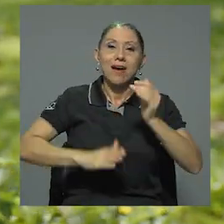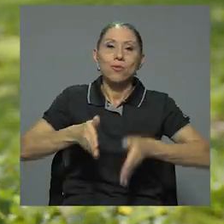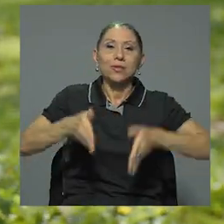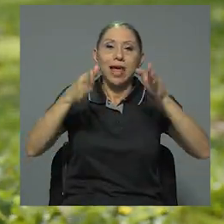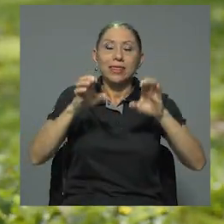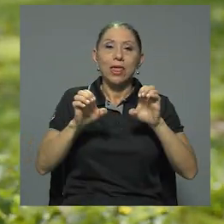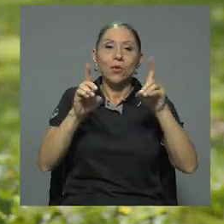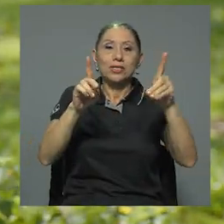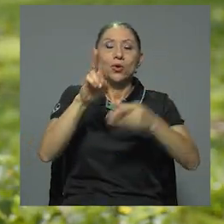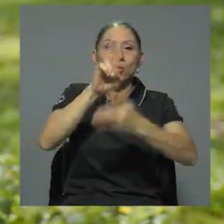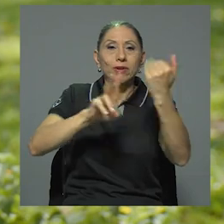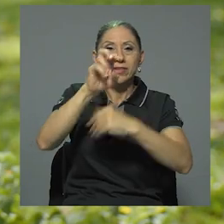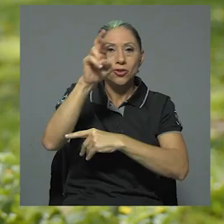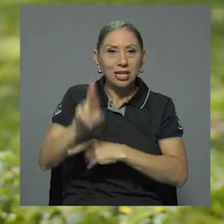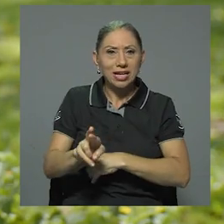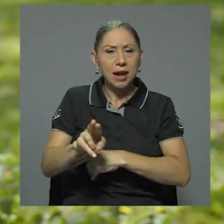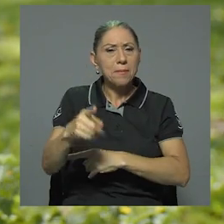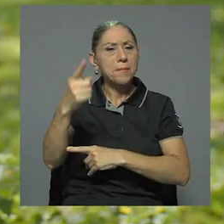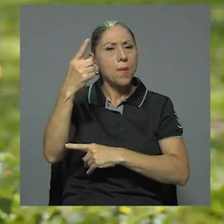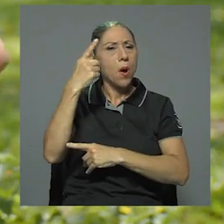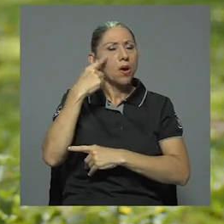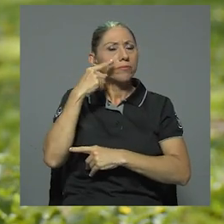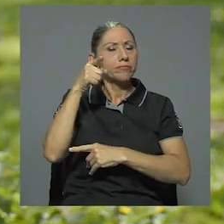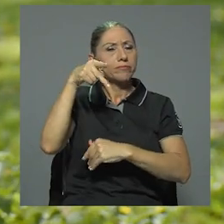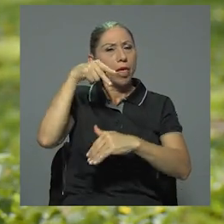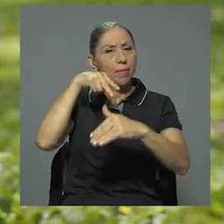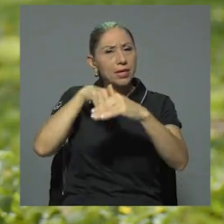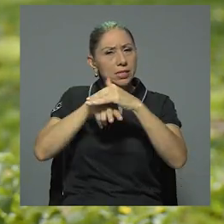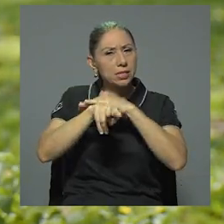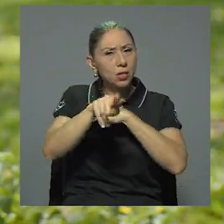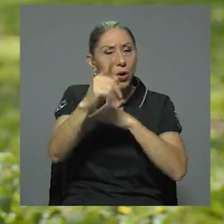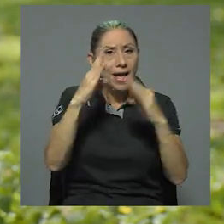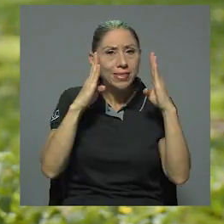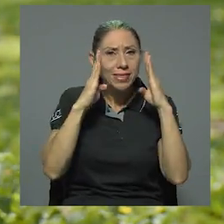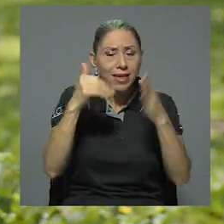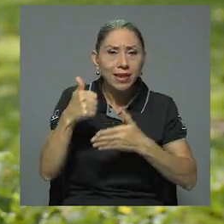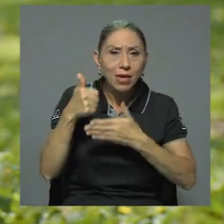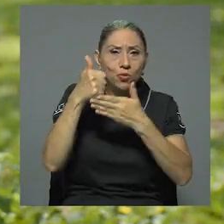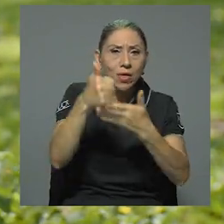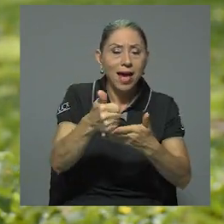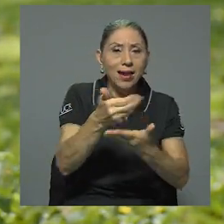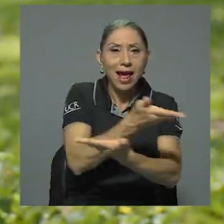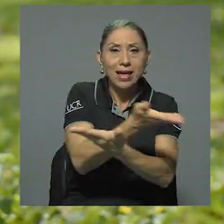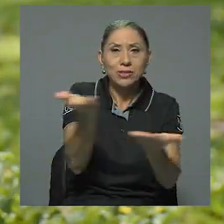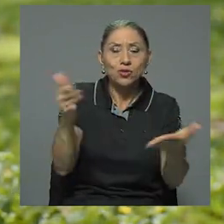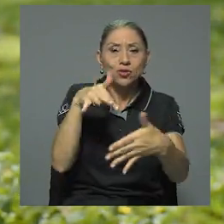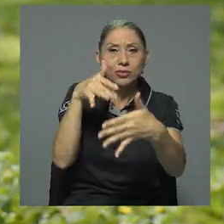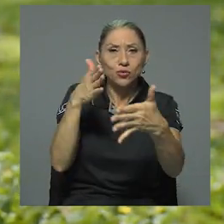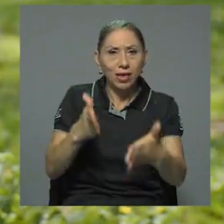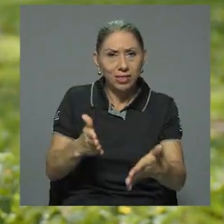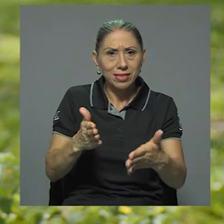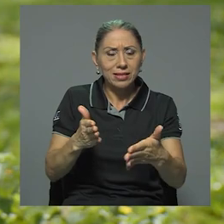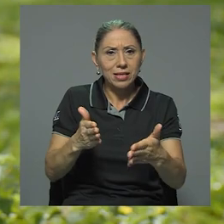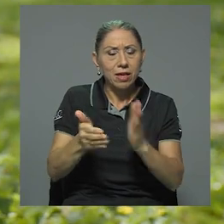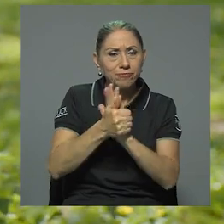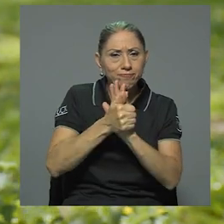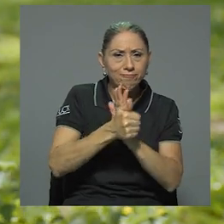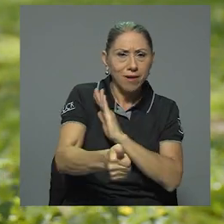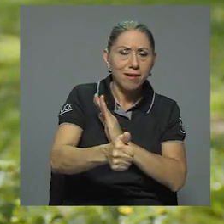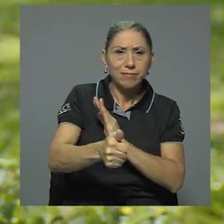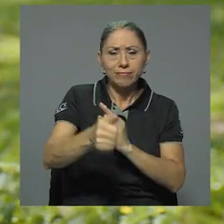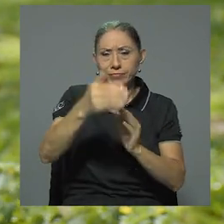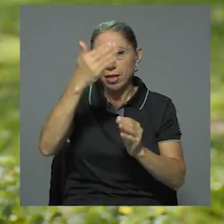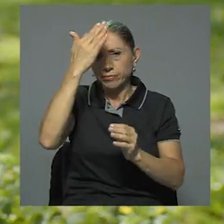Costa Rica por tener esta visión de poder de verdad atender y ayudar a estos estudiantes dotados,